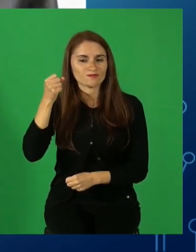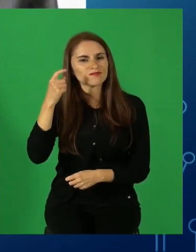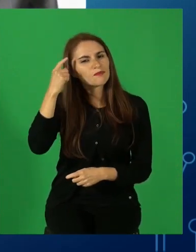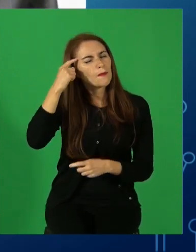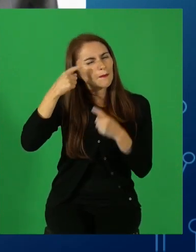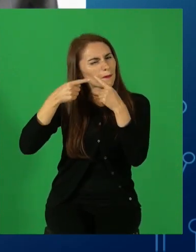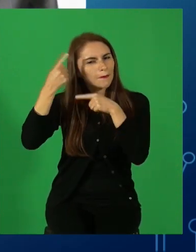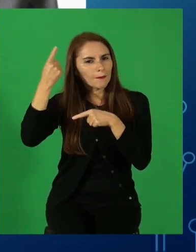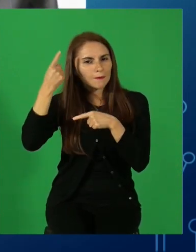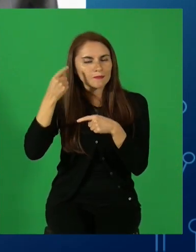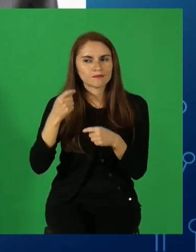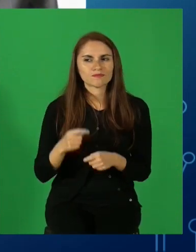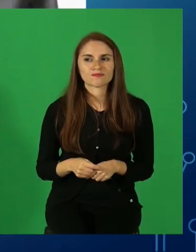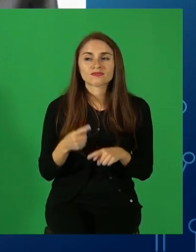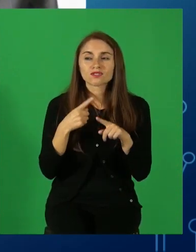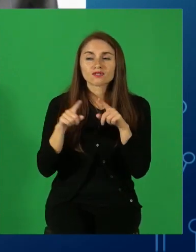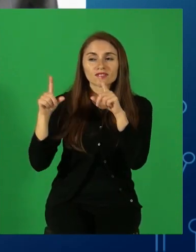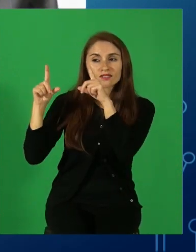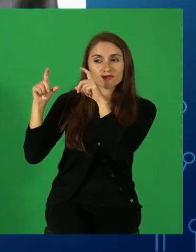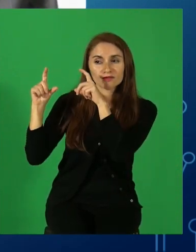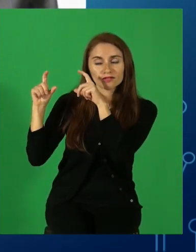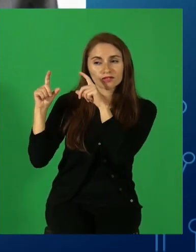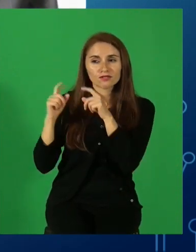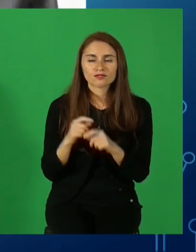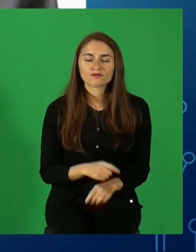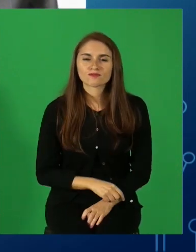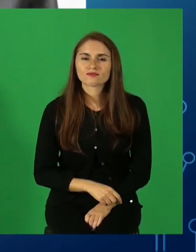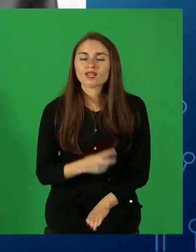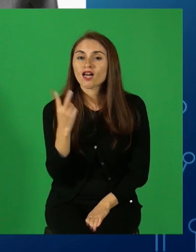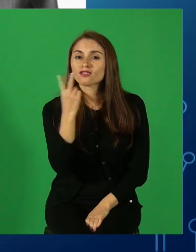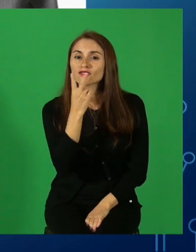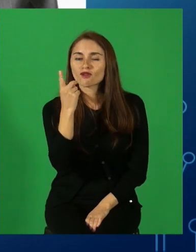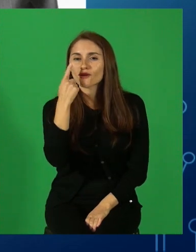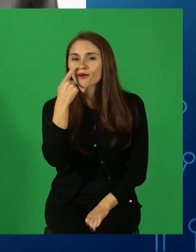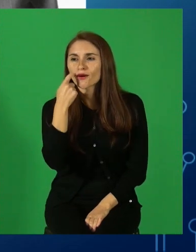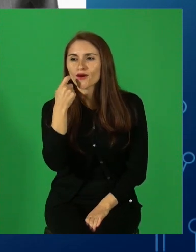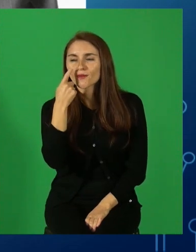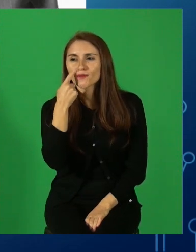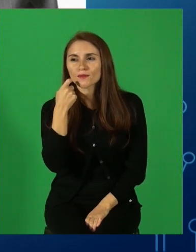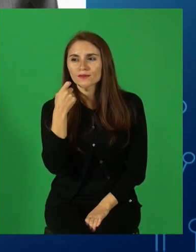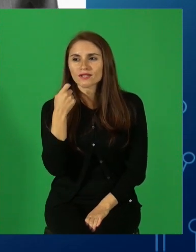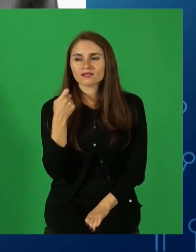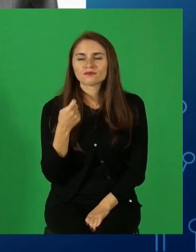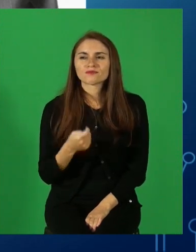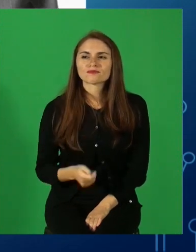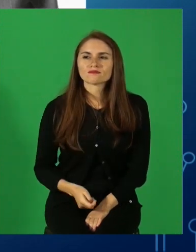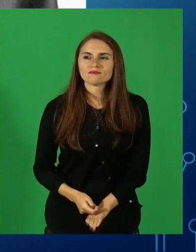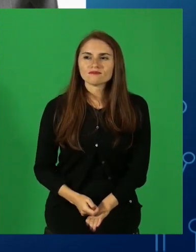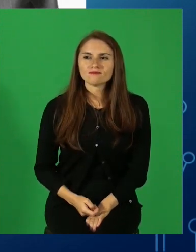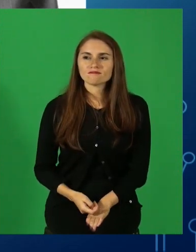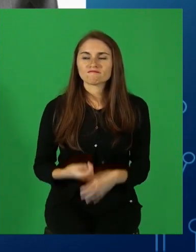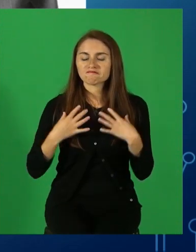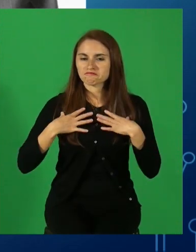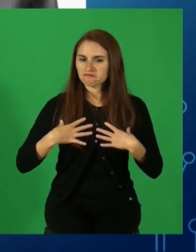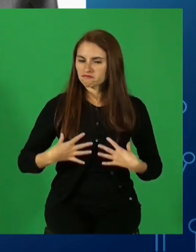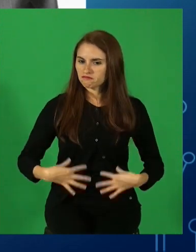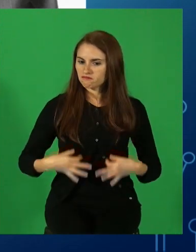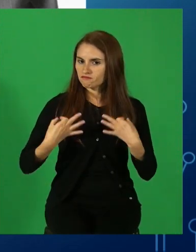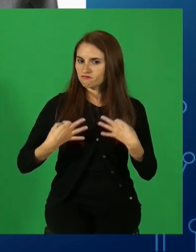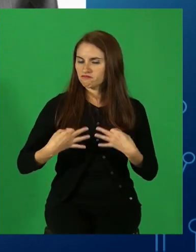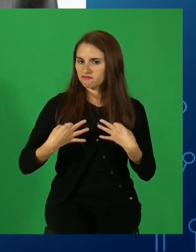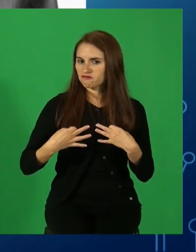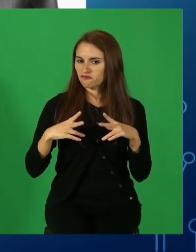Y acá tenemos otra imagen en donde vemos a dos varones correctamente vestidos,